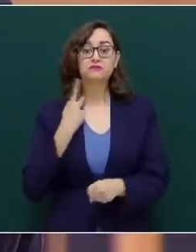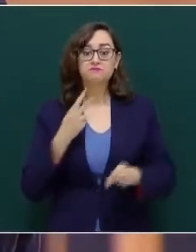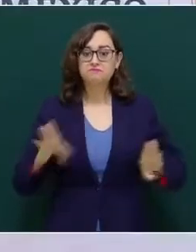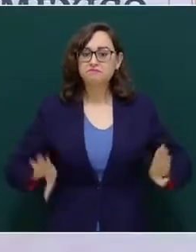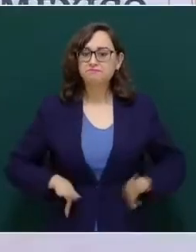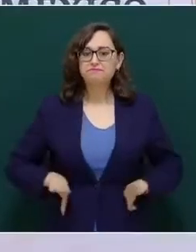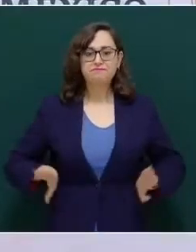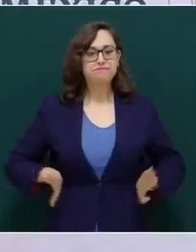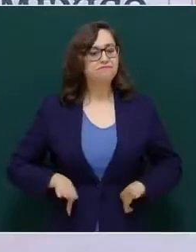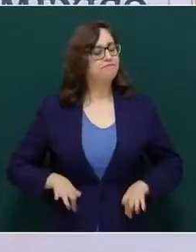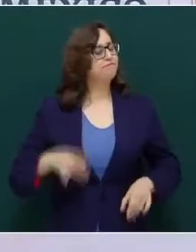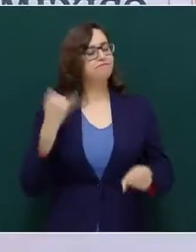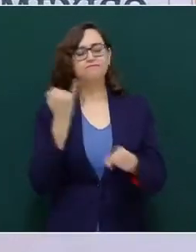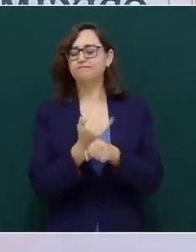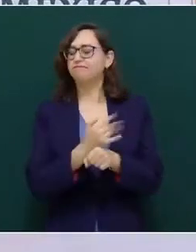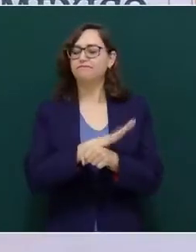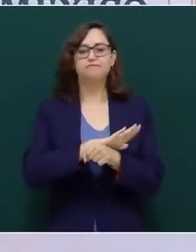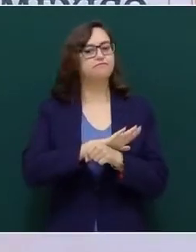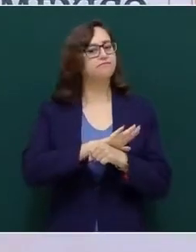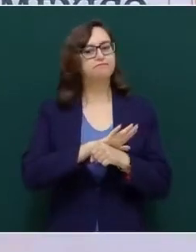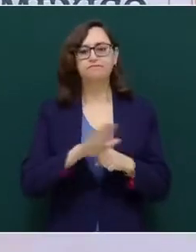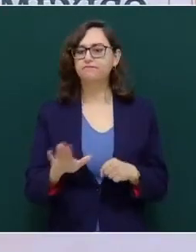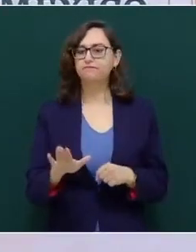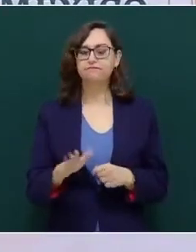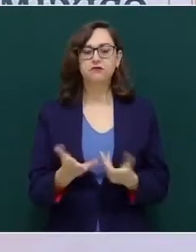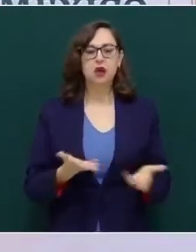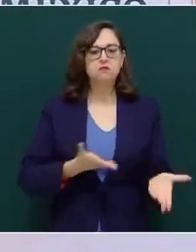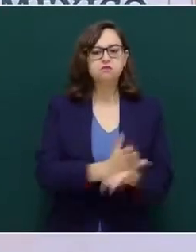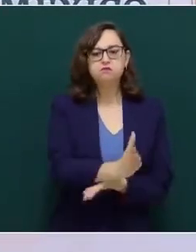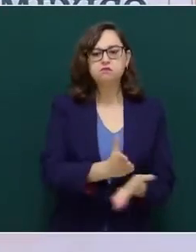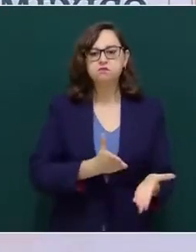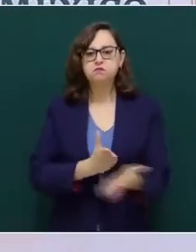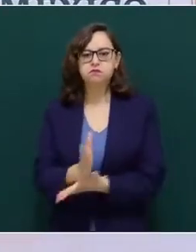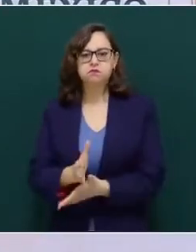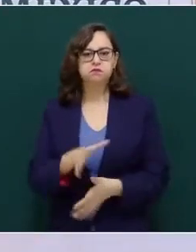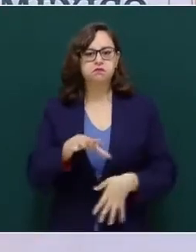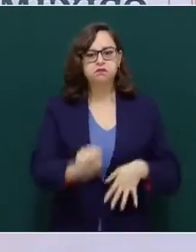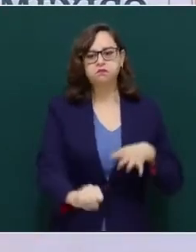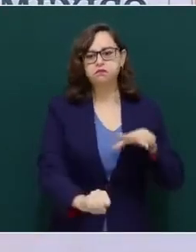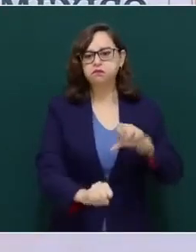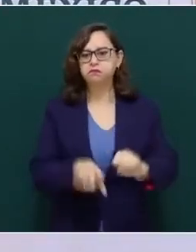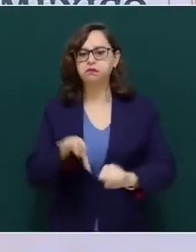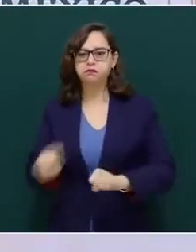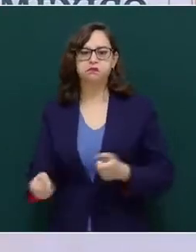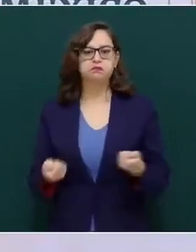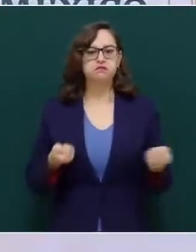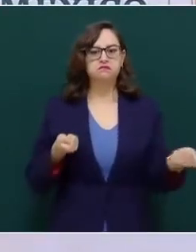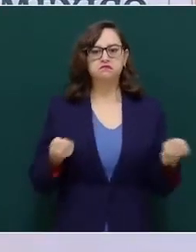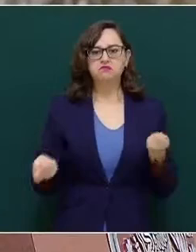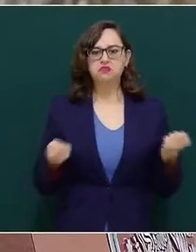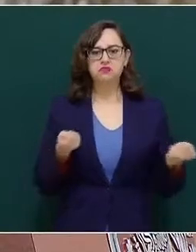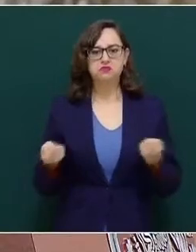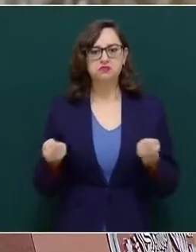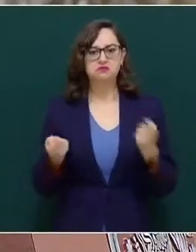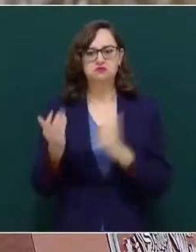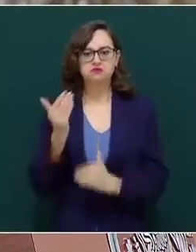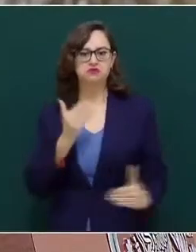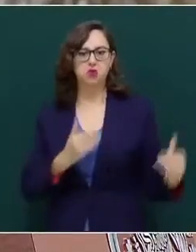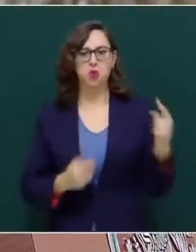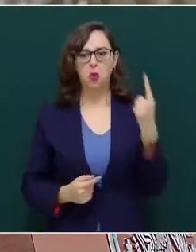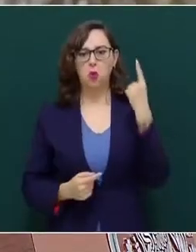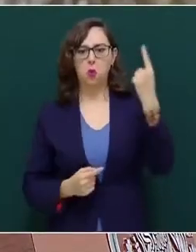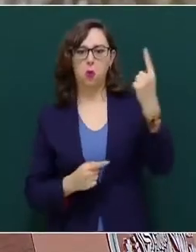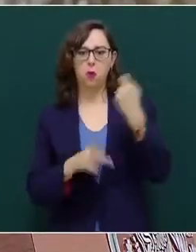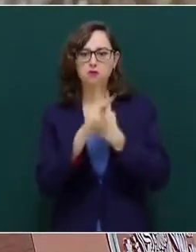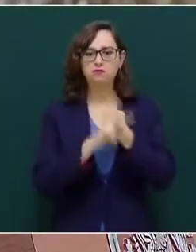por invasiones para poner o quitar gobernantes al antojo de la superpotencia,